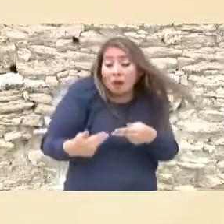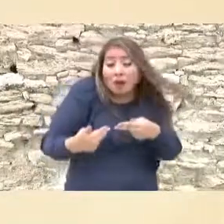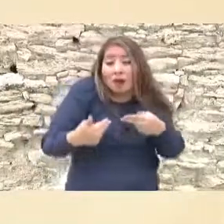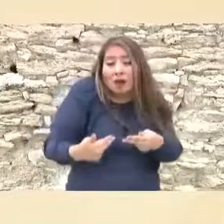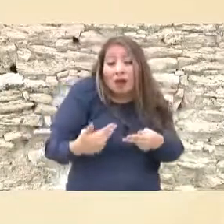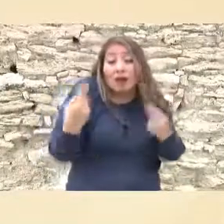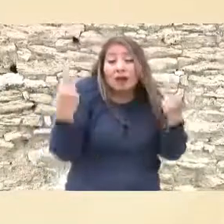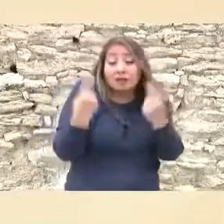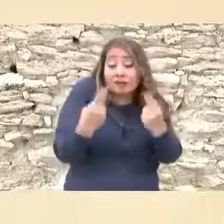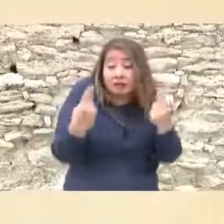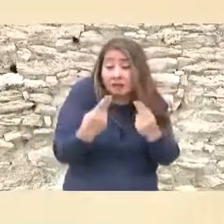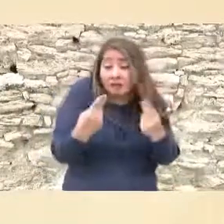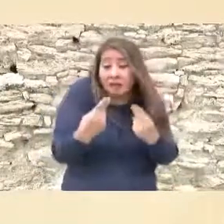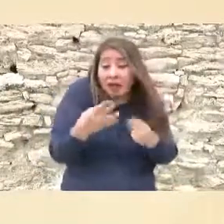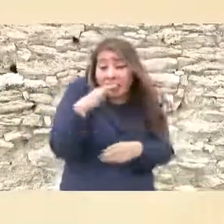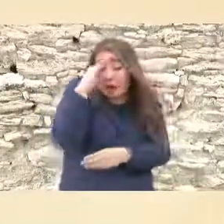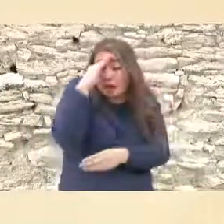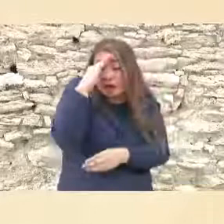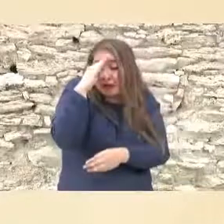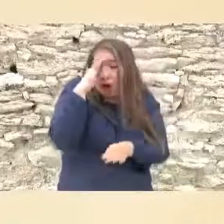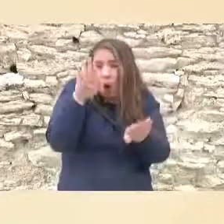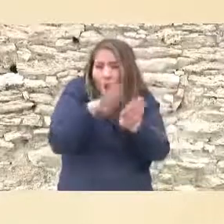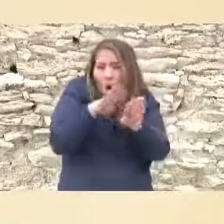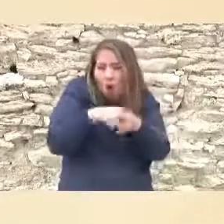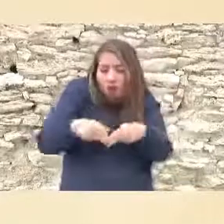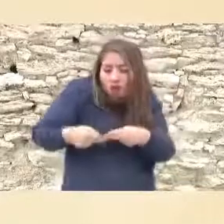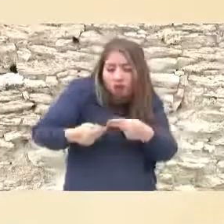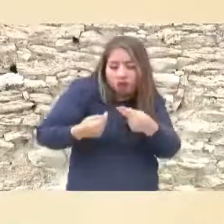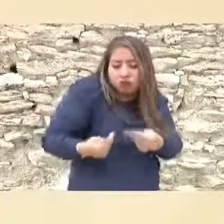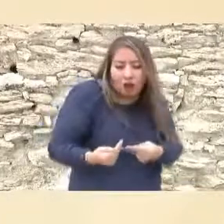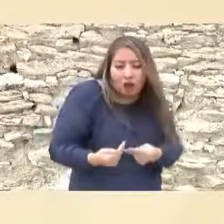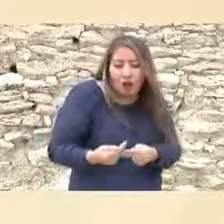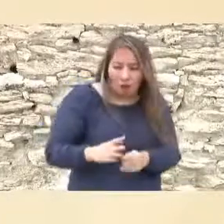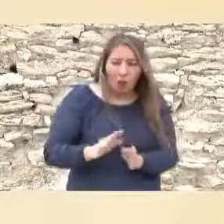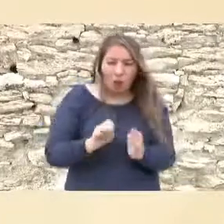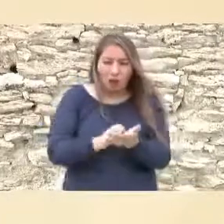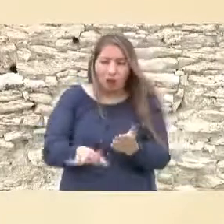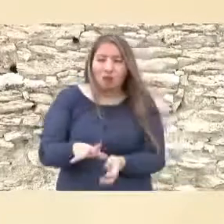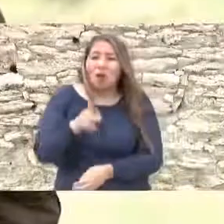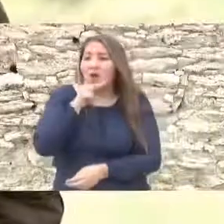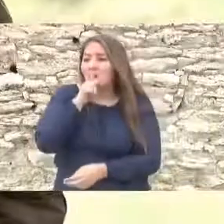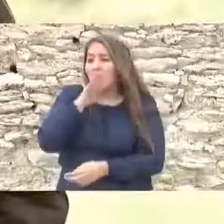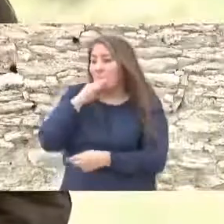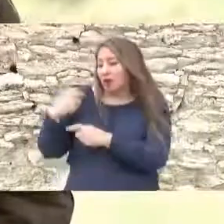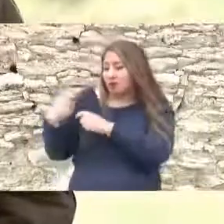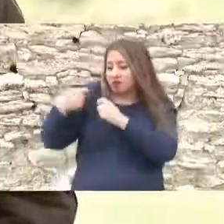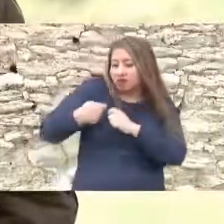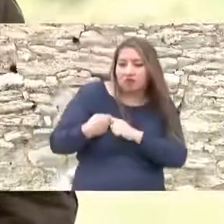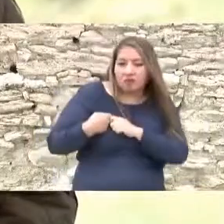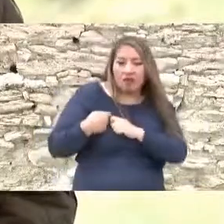es cosa es de pensar cómo nos entregaron nuestros padres el país